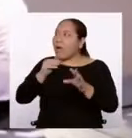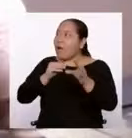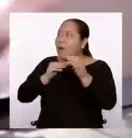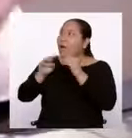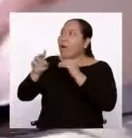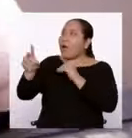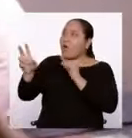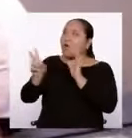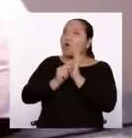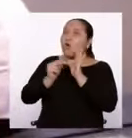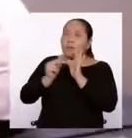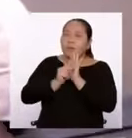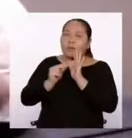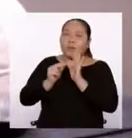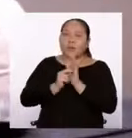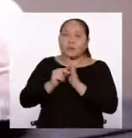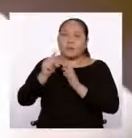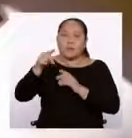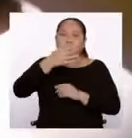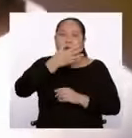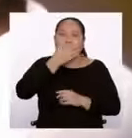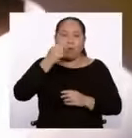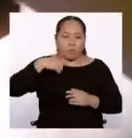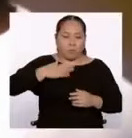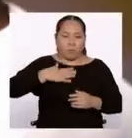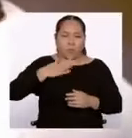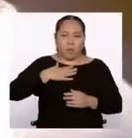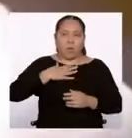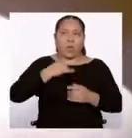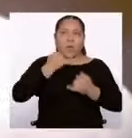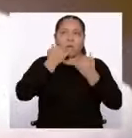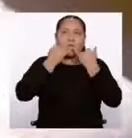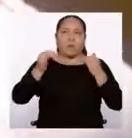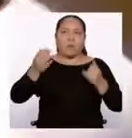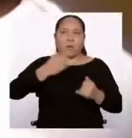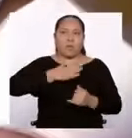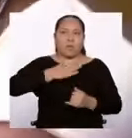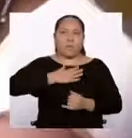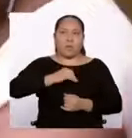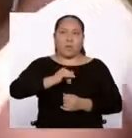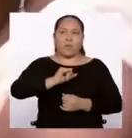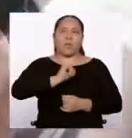en el vehículo central de su identidad.